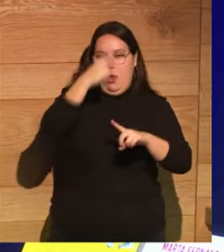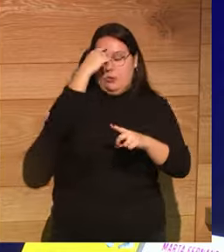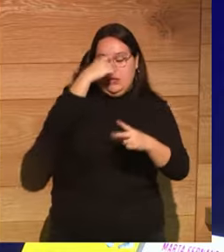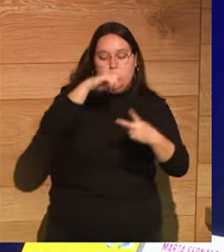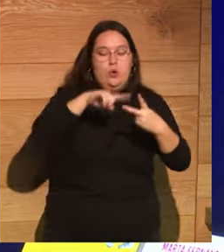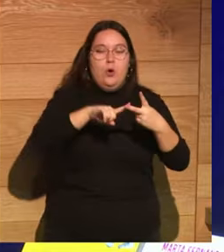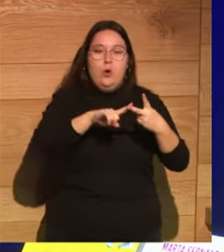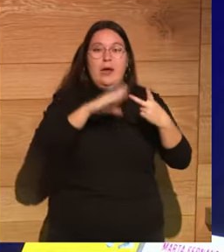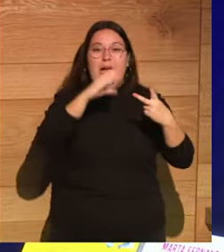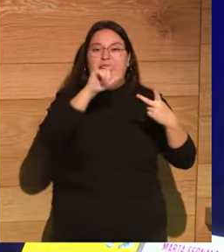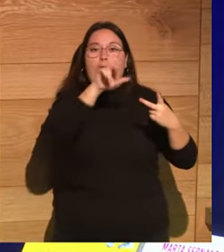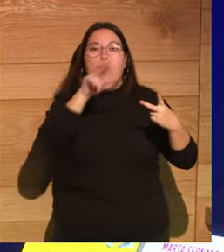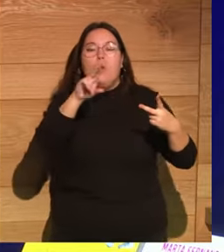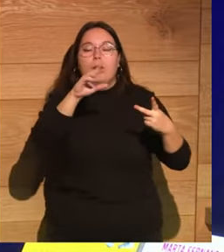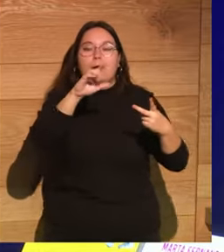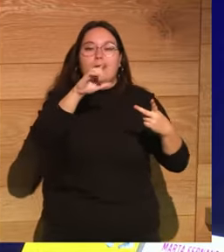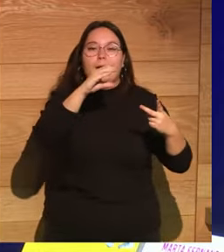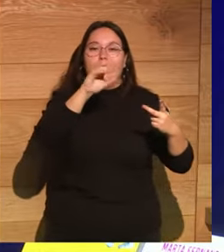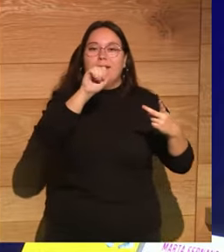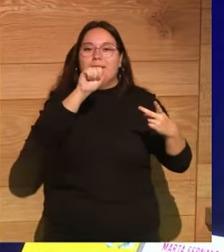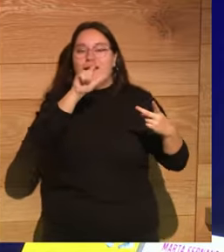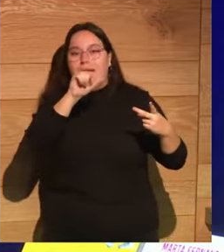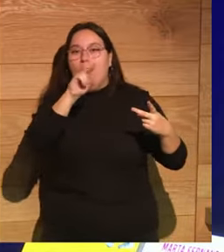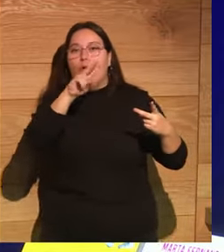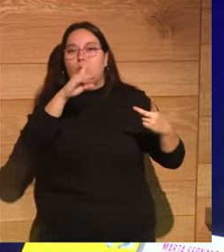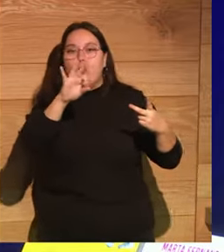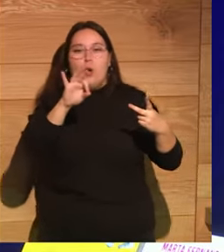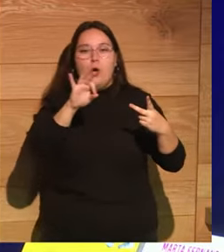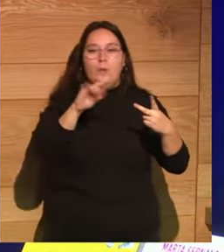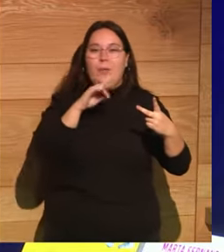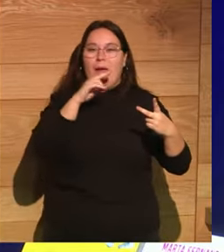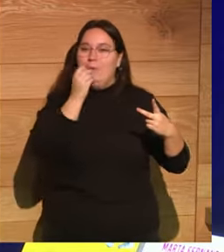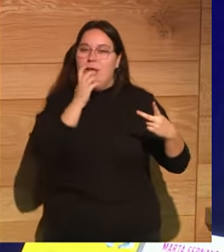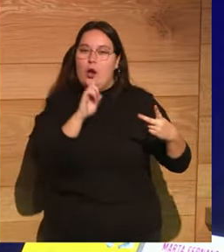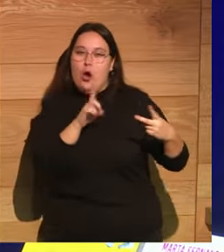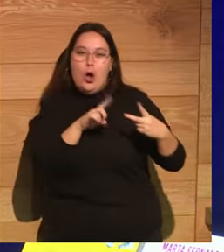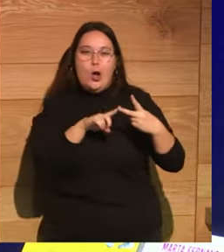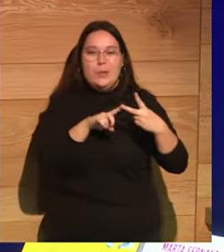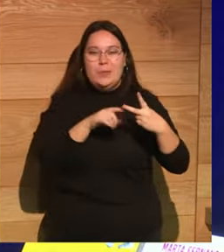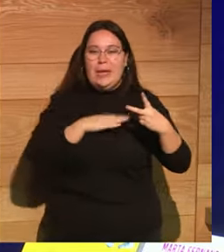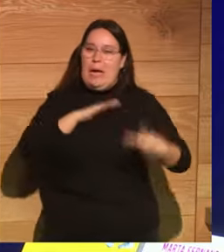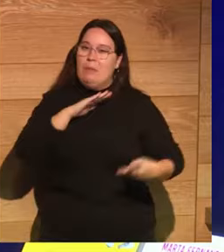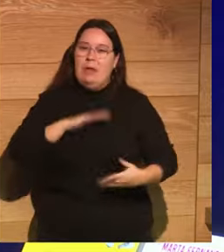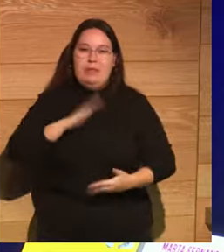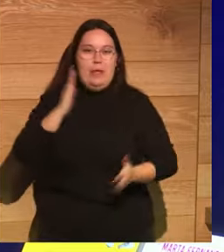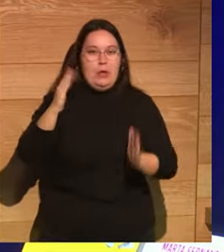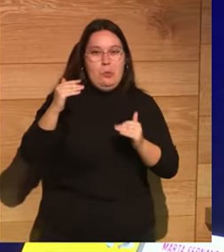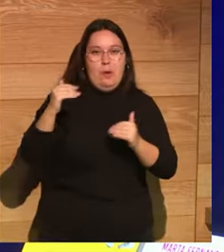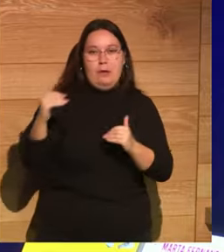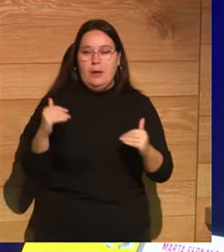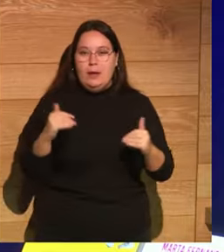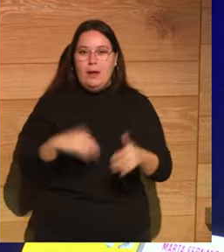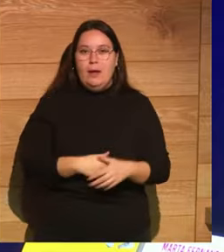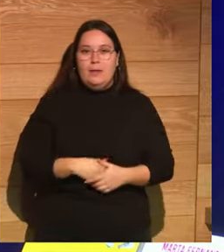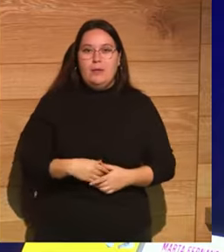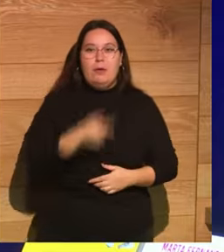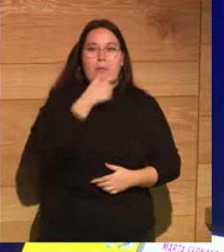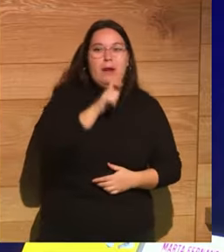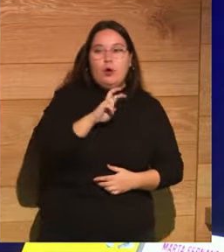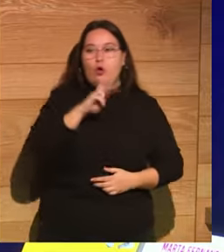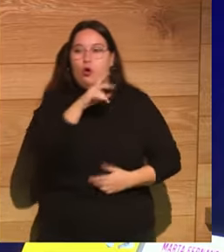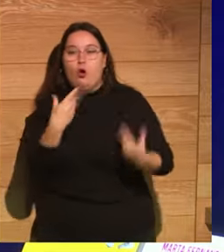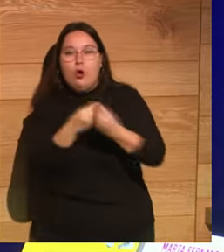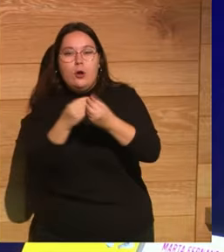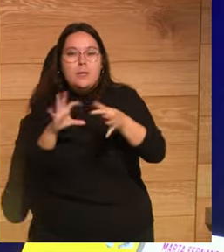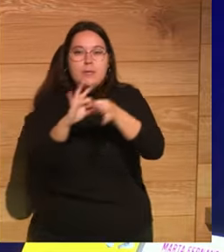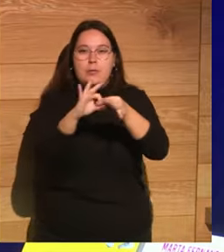el pobre un loco, bueno, un tartamudo, perdón, el que no era capaz de unir una palabra con